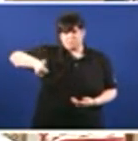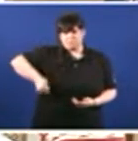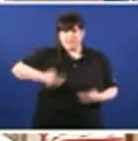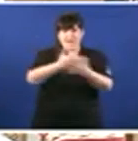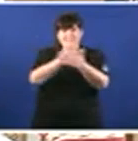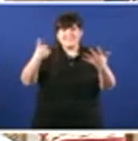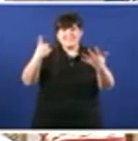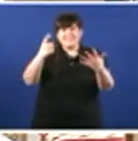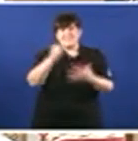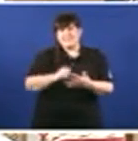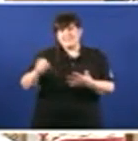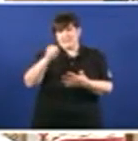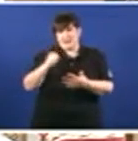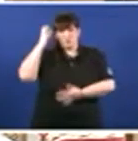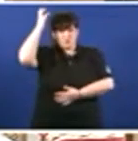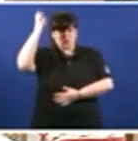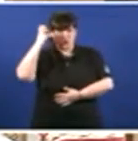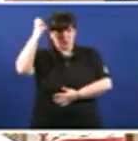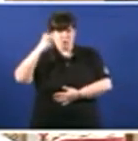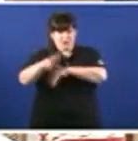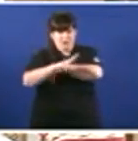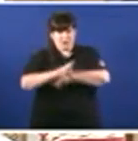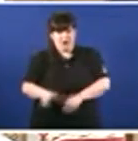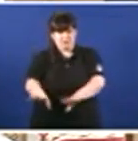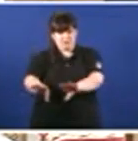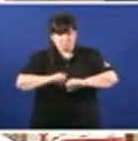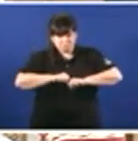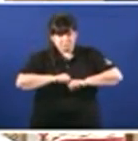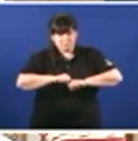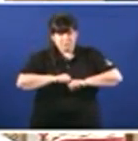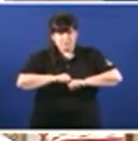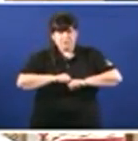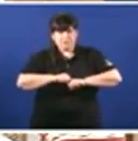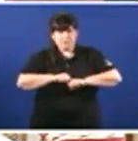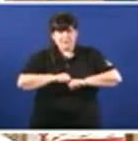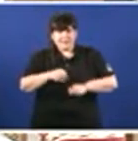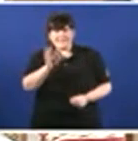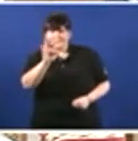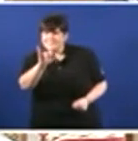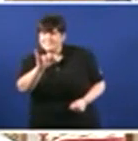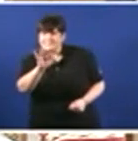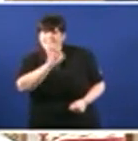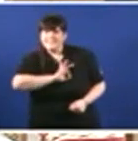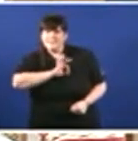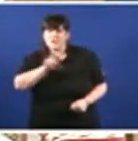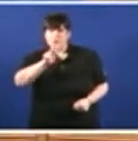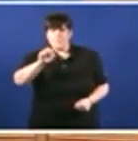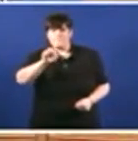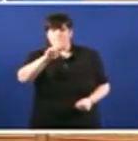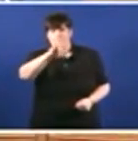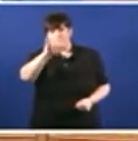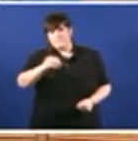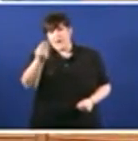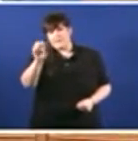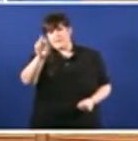Vostede teniente de alcalde de ese Concello e agora resulta Señoría Vostede estaba de acordo